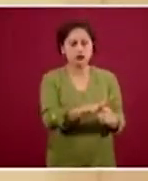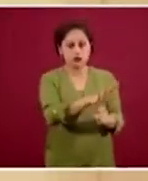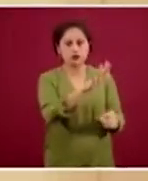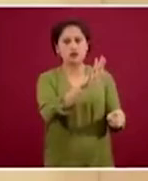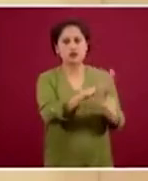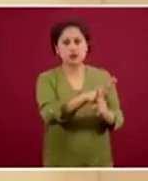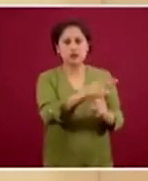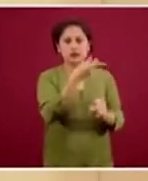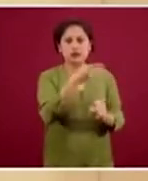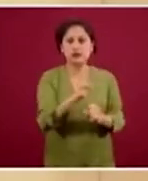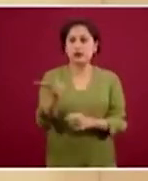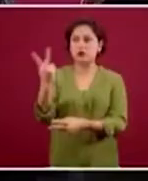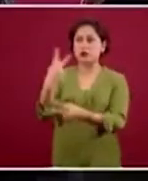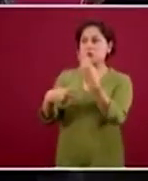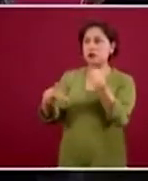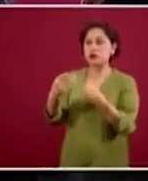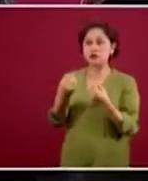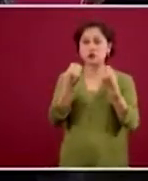bajo de donantes.